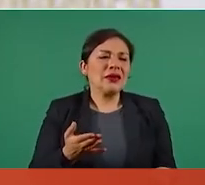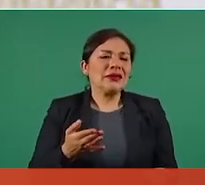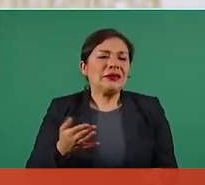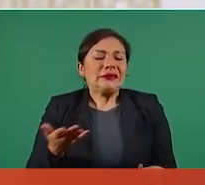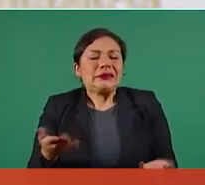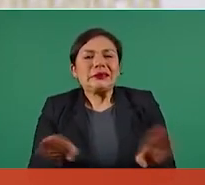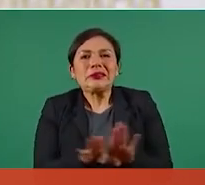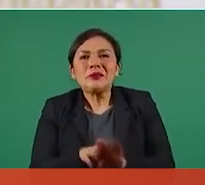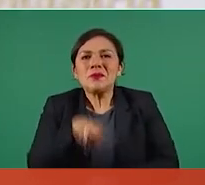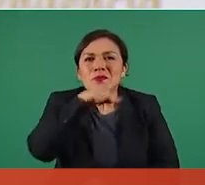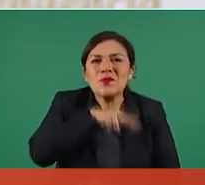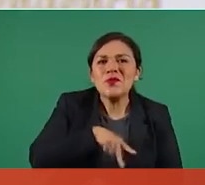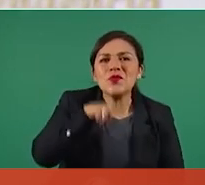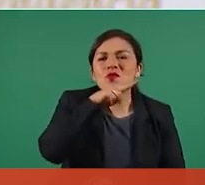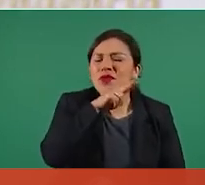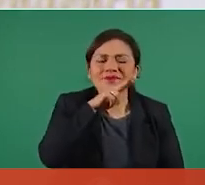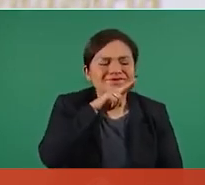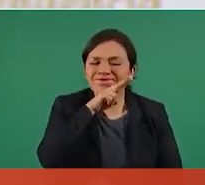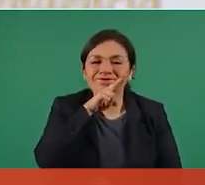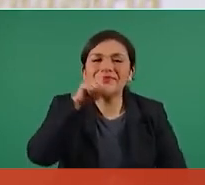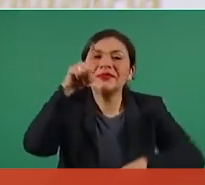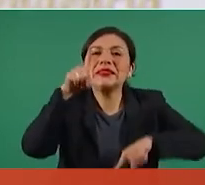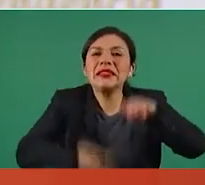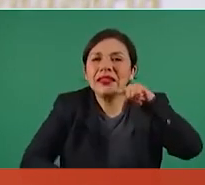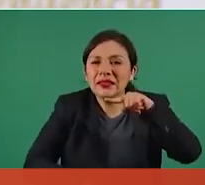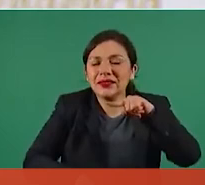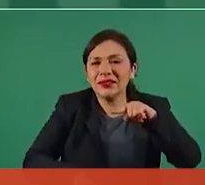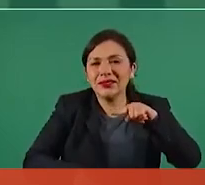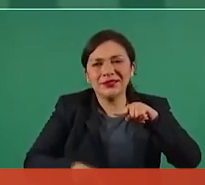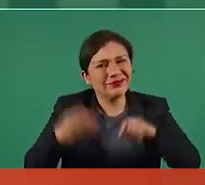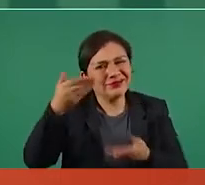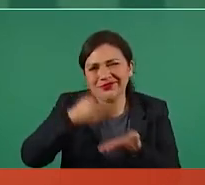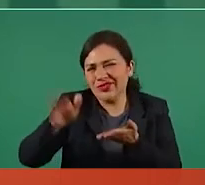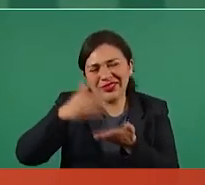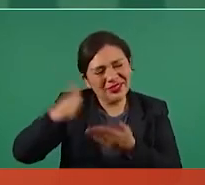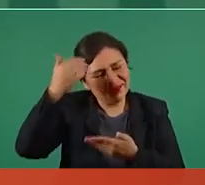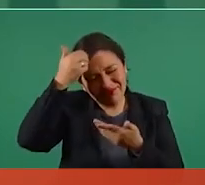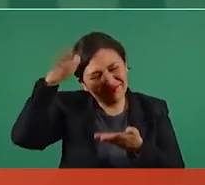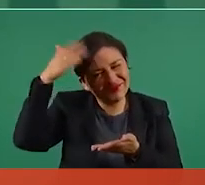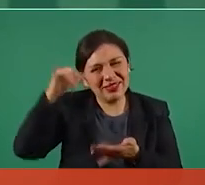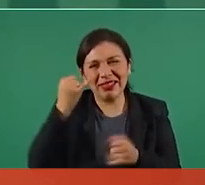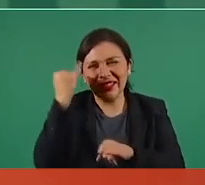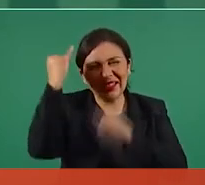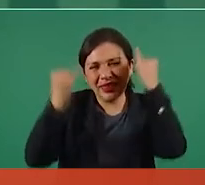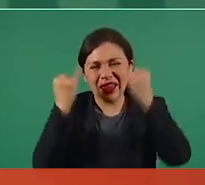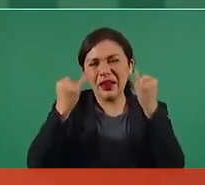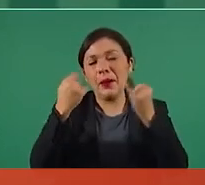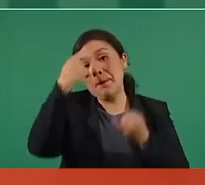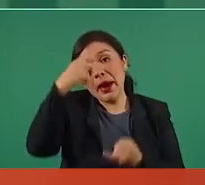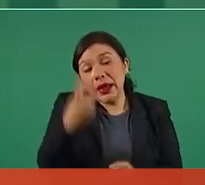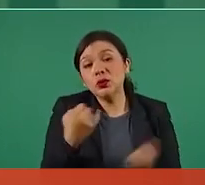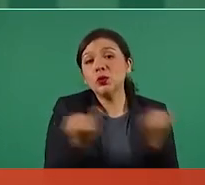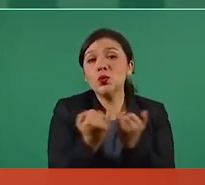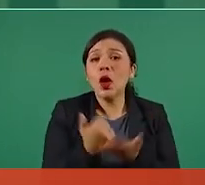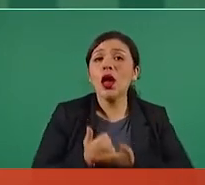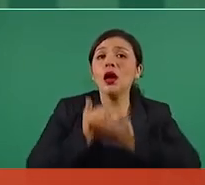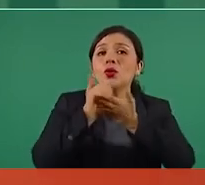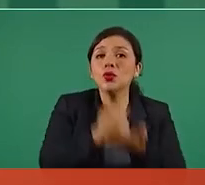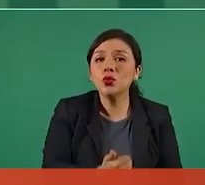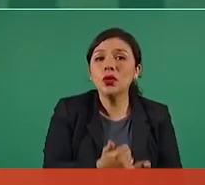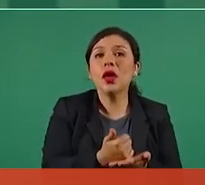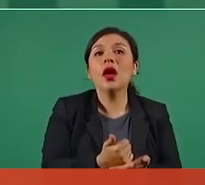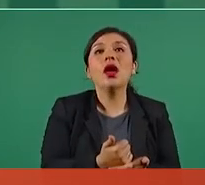y que ayude también a